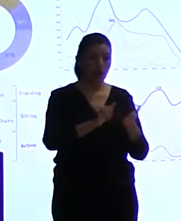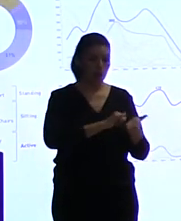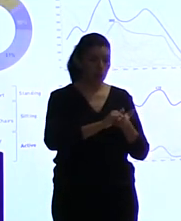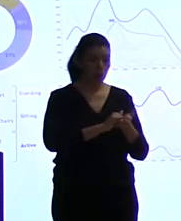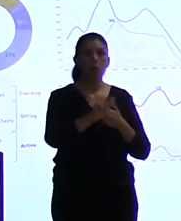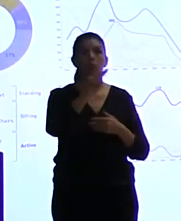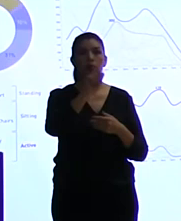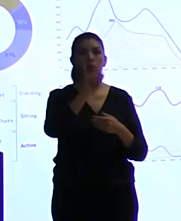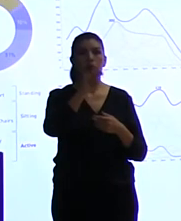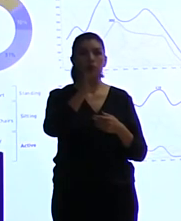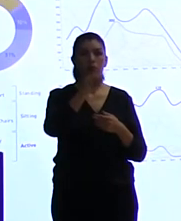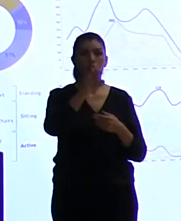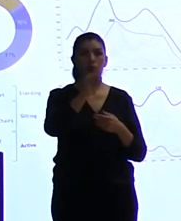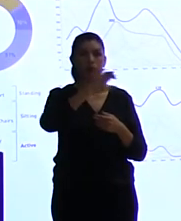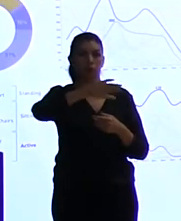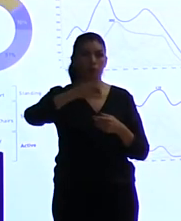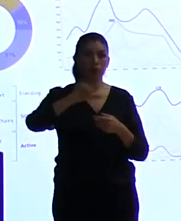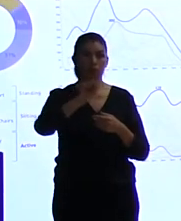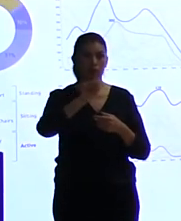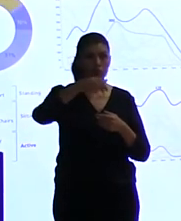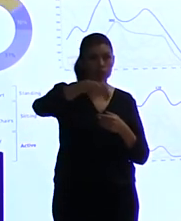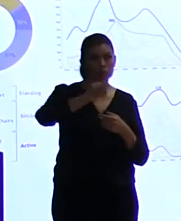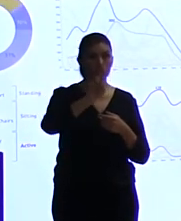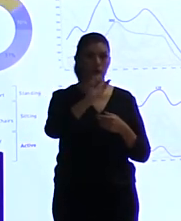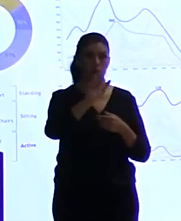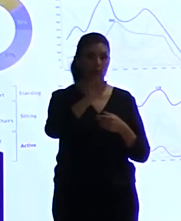una lucha, como ustedes se pueden imaginar, bastante